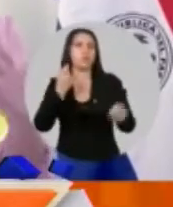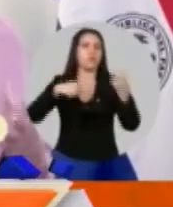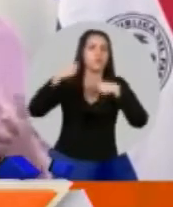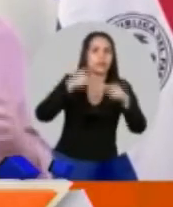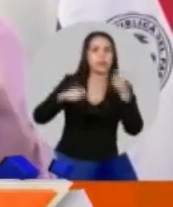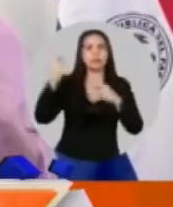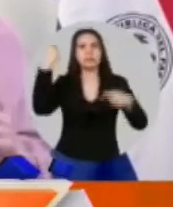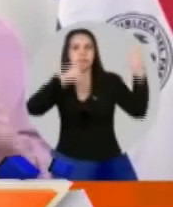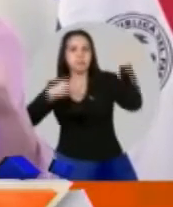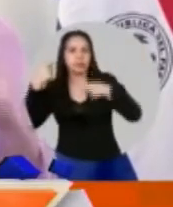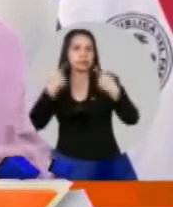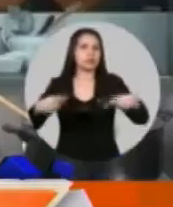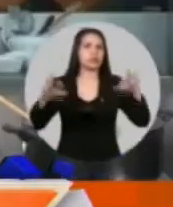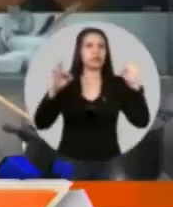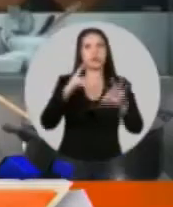Álvaro.